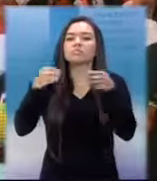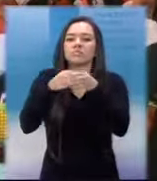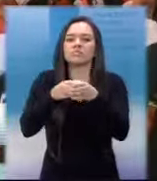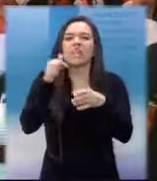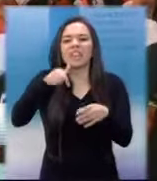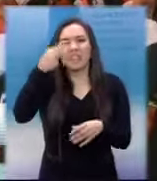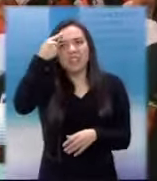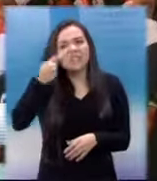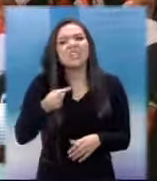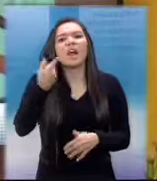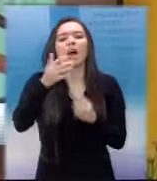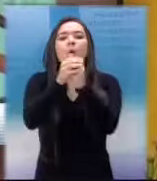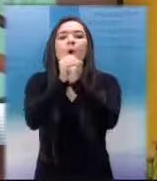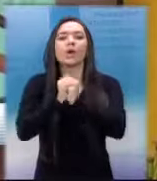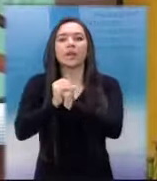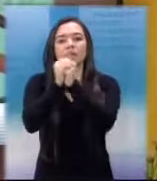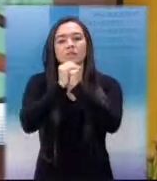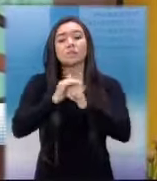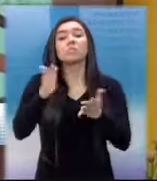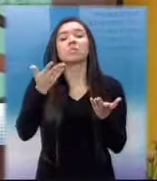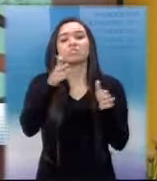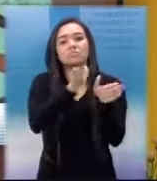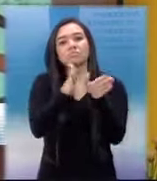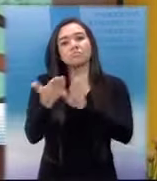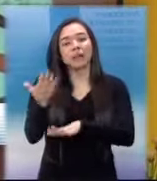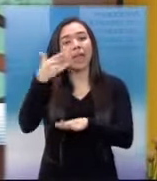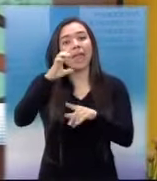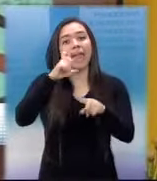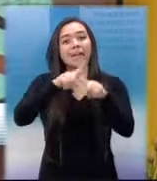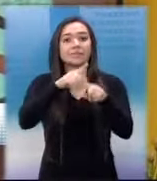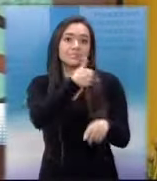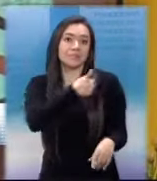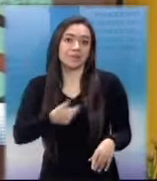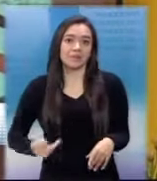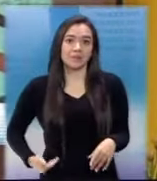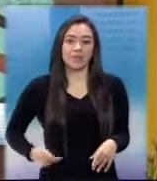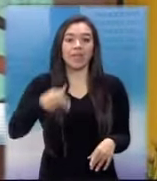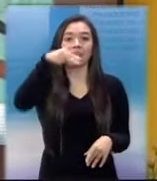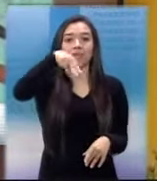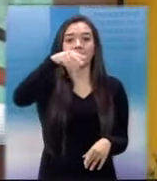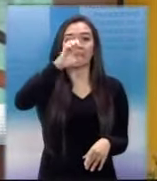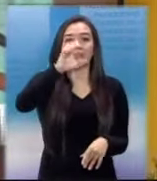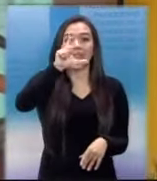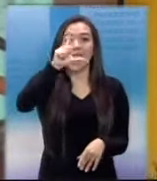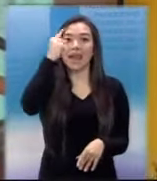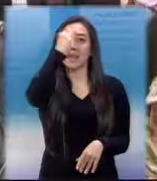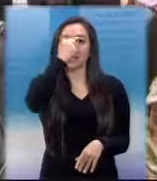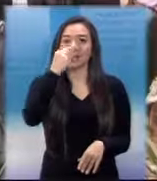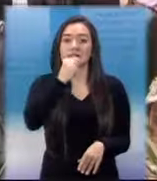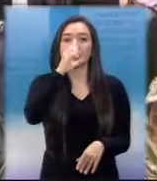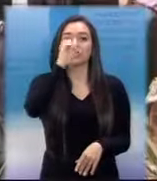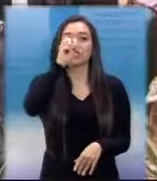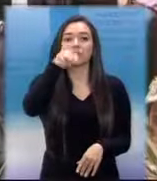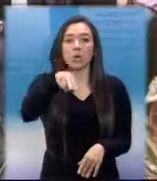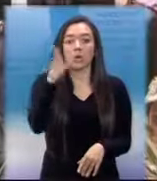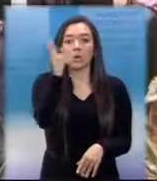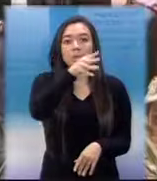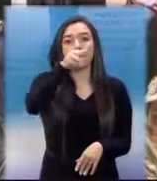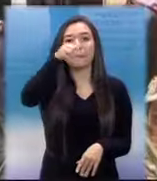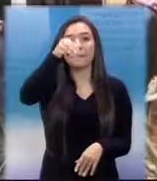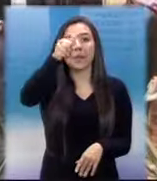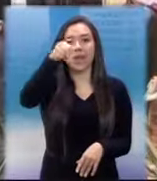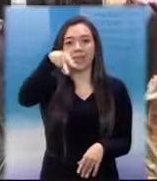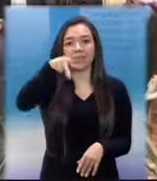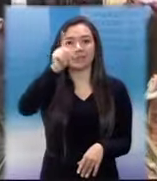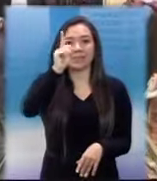Oración y la Reflexión, para honrar al fallecido expresidente Nelson Mandela, quien predicó y practicó la reconciliación tras el